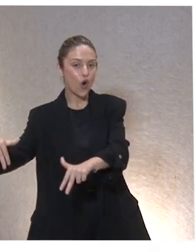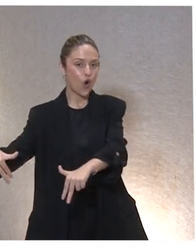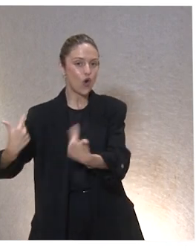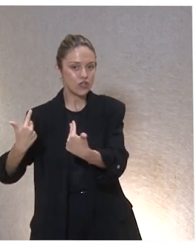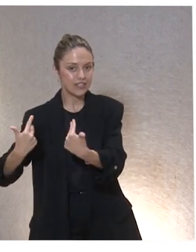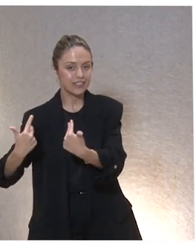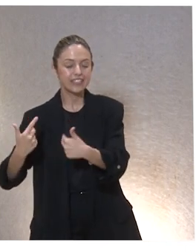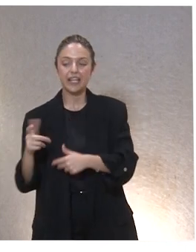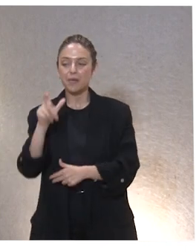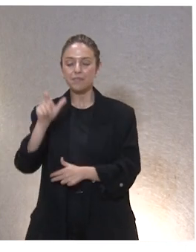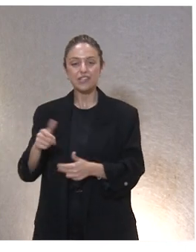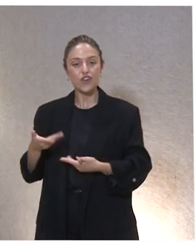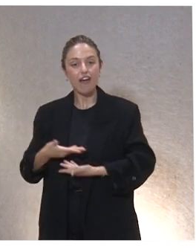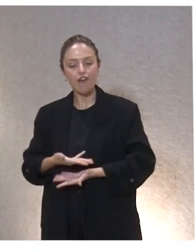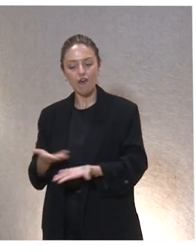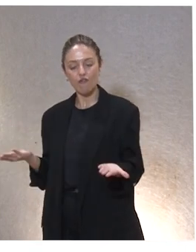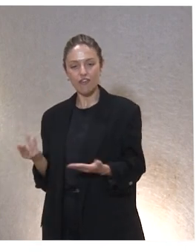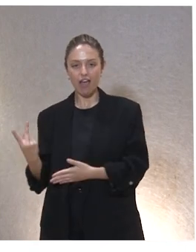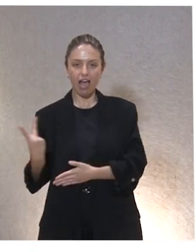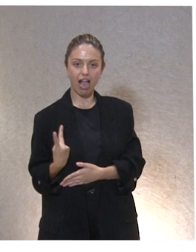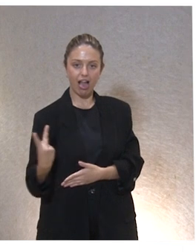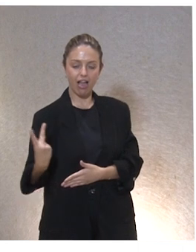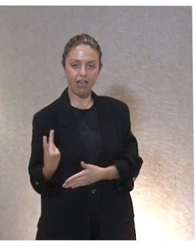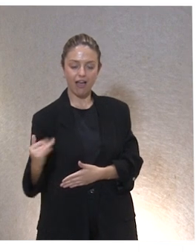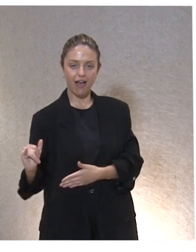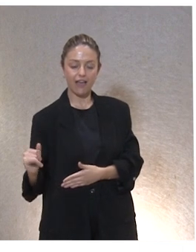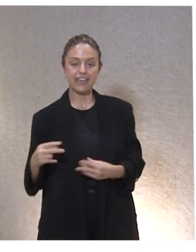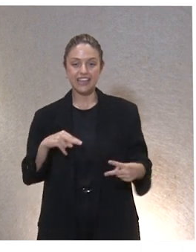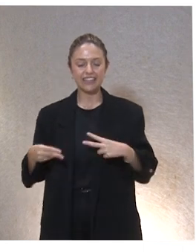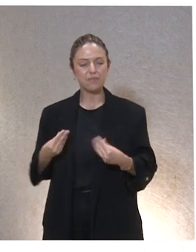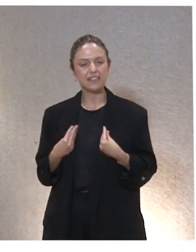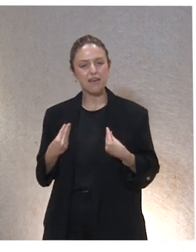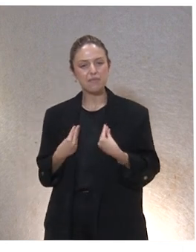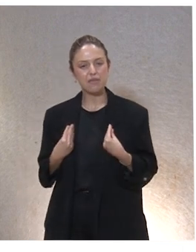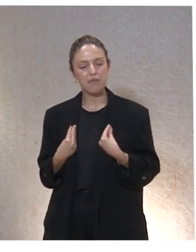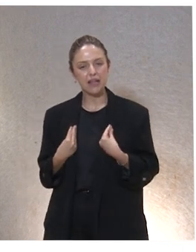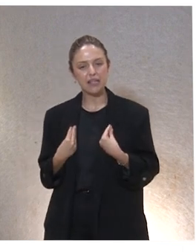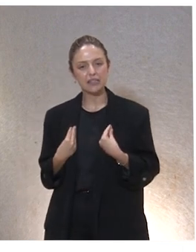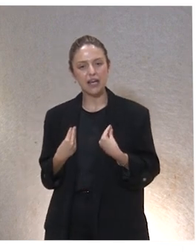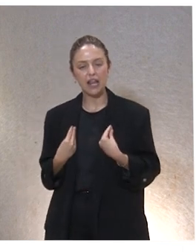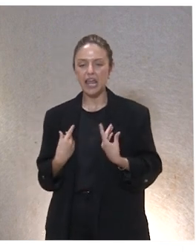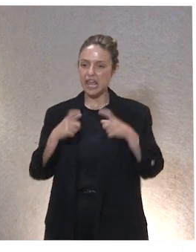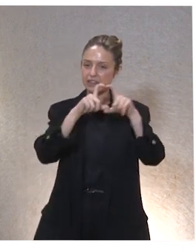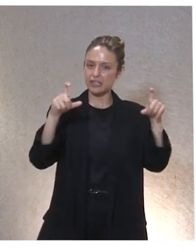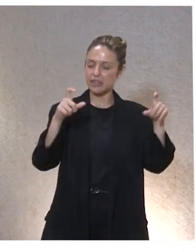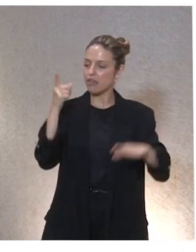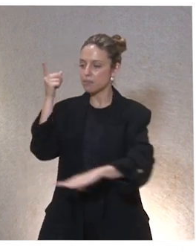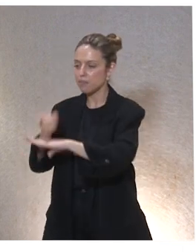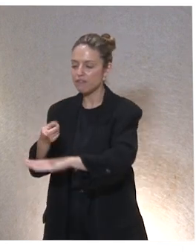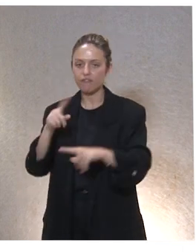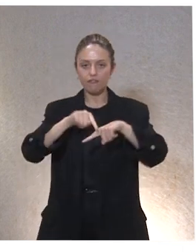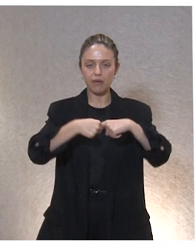ser una persona de confianza el intérprete vital no es alguien que decida la entidad la familia